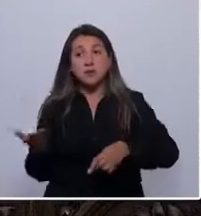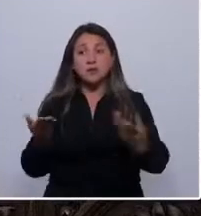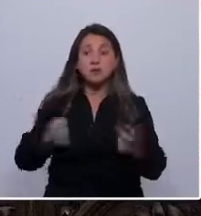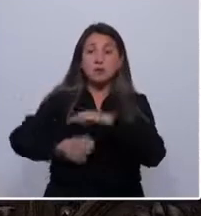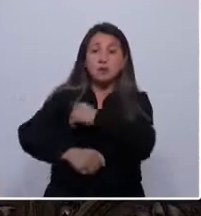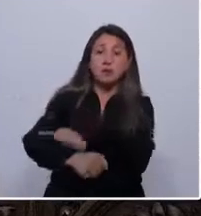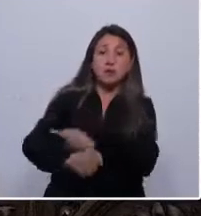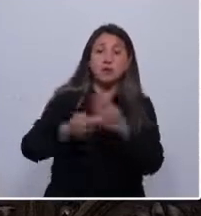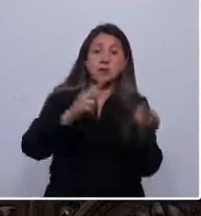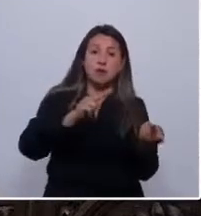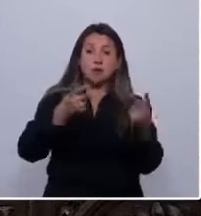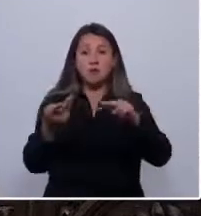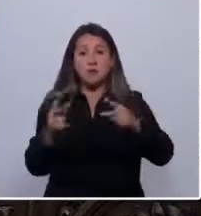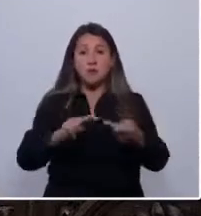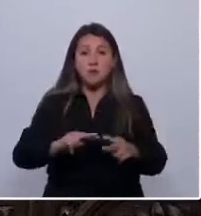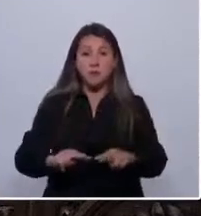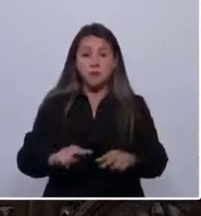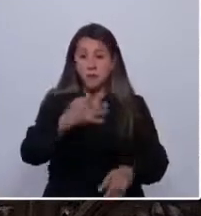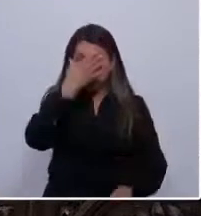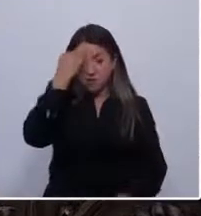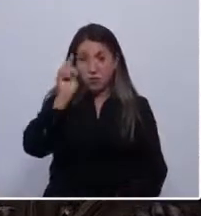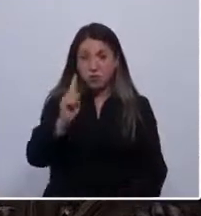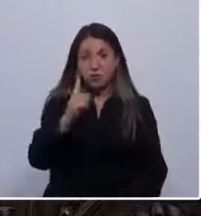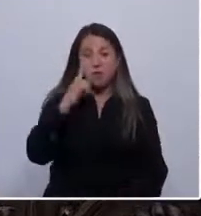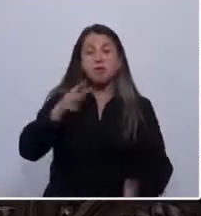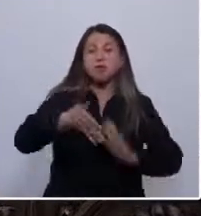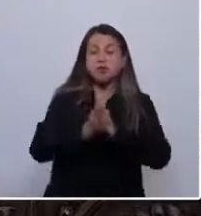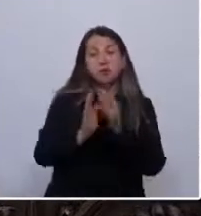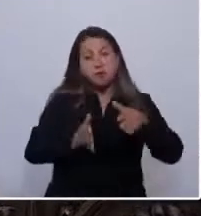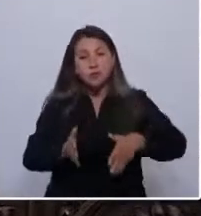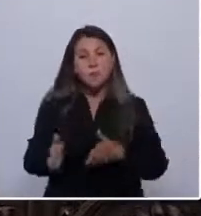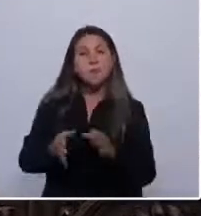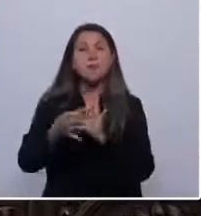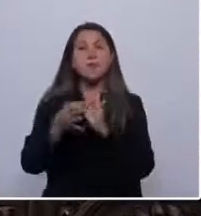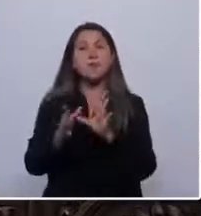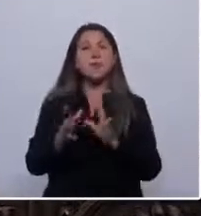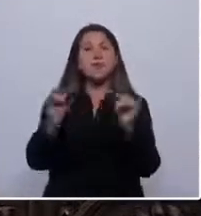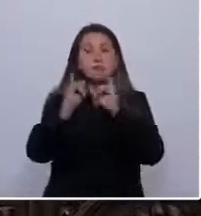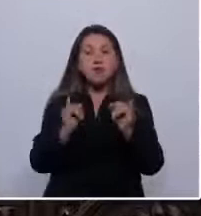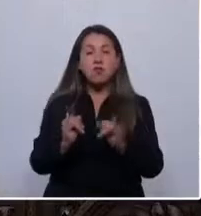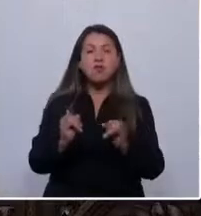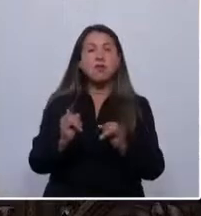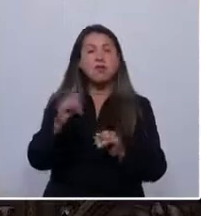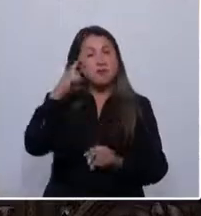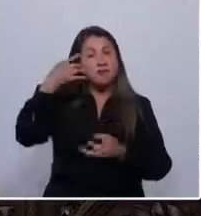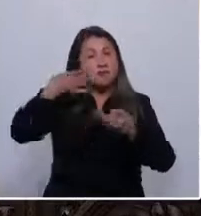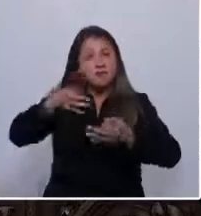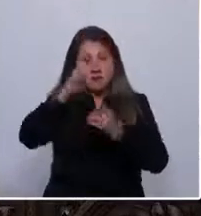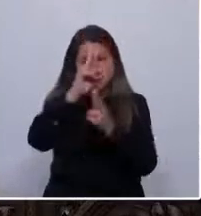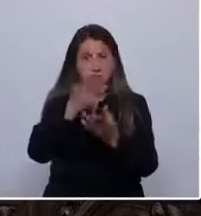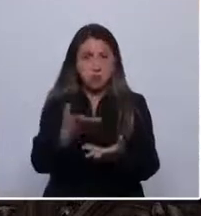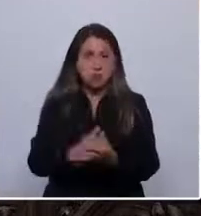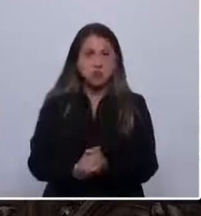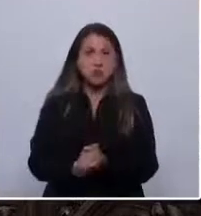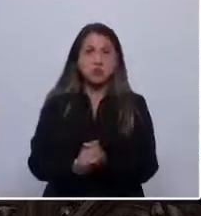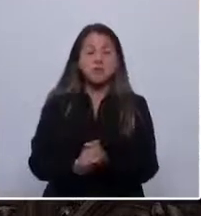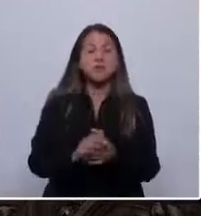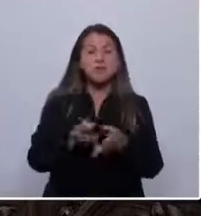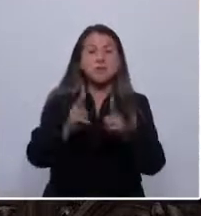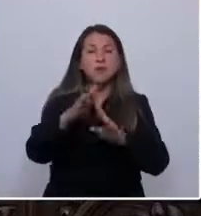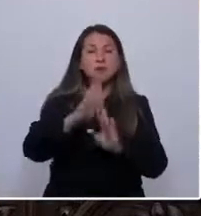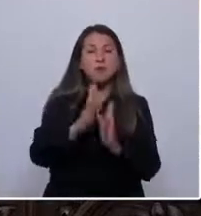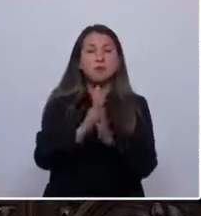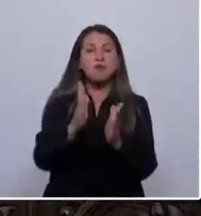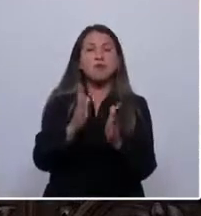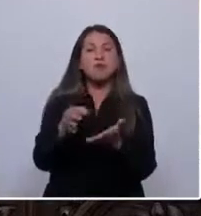olvidemos. Pero todo esto está canalizado a través de un modo pacífico, racional y respetuoso. Dejemos que sea el pueblo quien